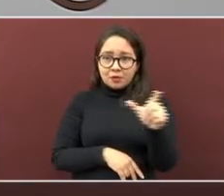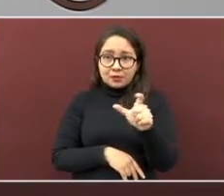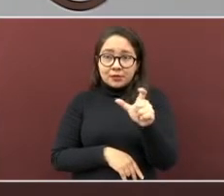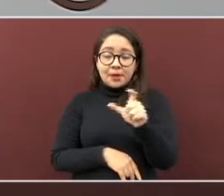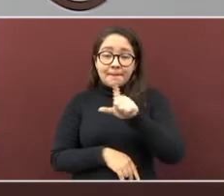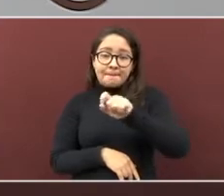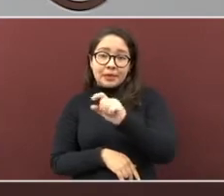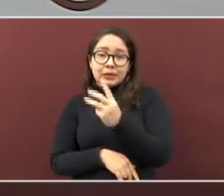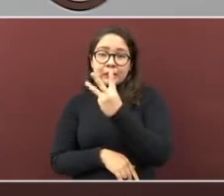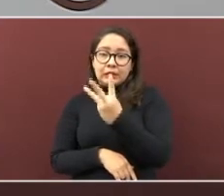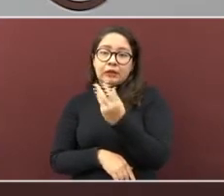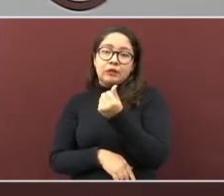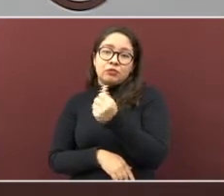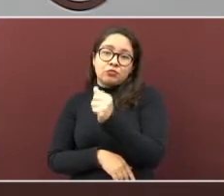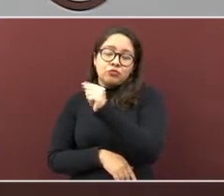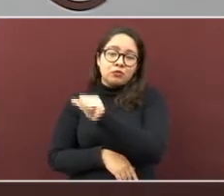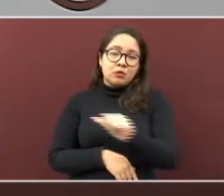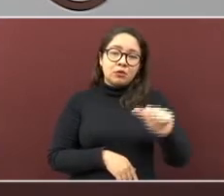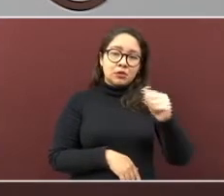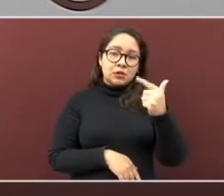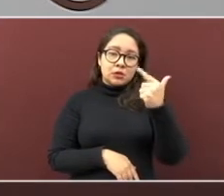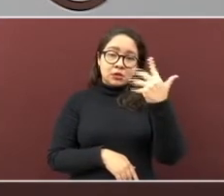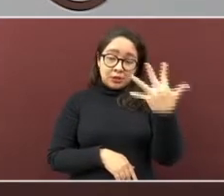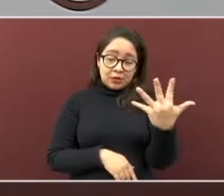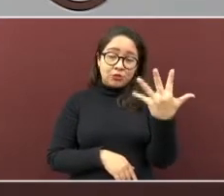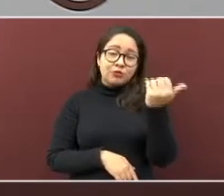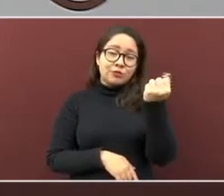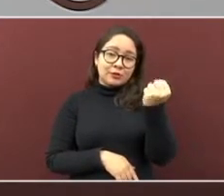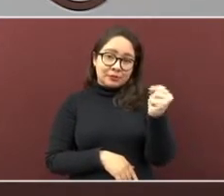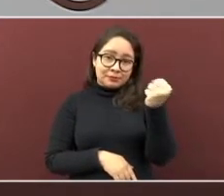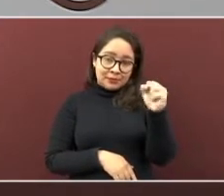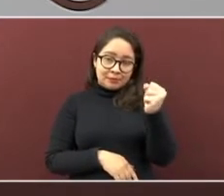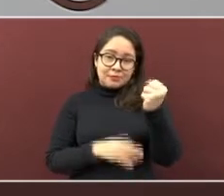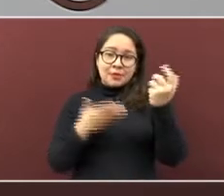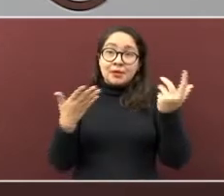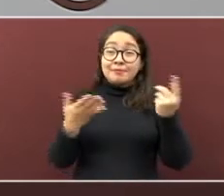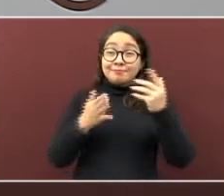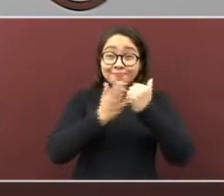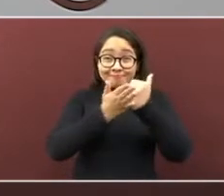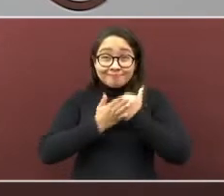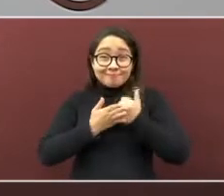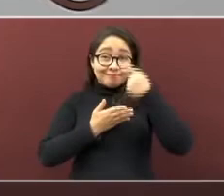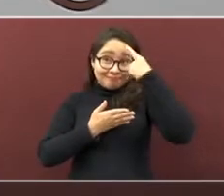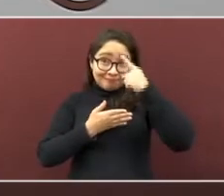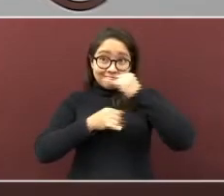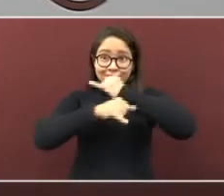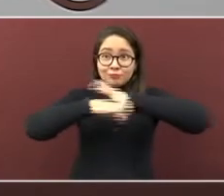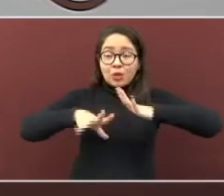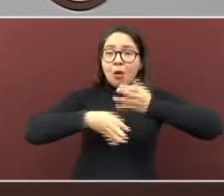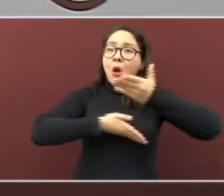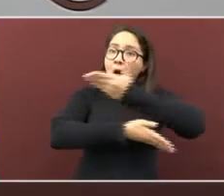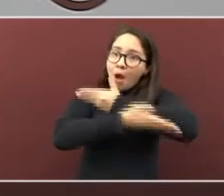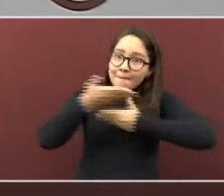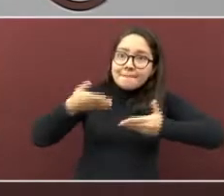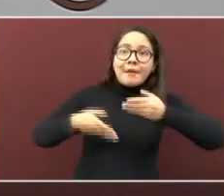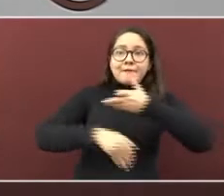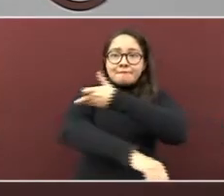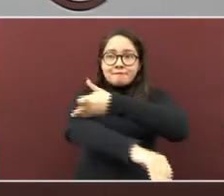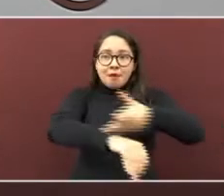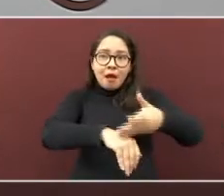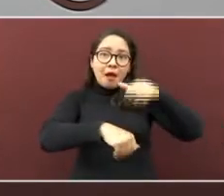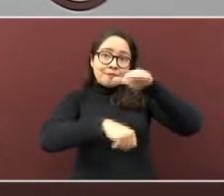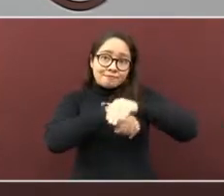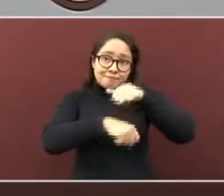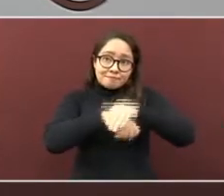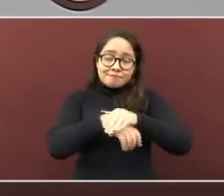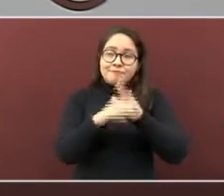23 de agosto al 5 de septiembre. Ayúdenos, ayúdenos a compartir esta información con la familia, los